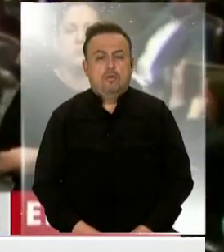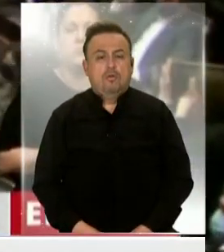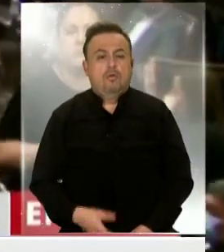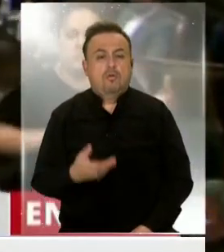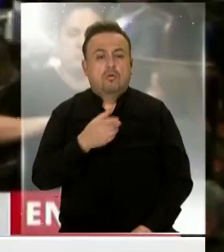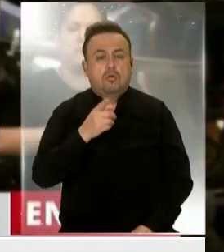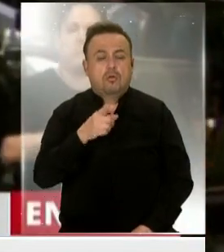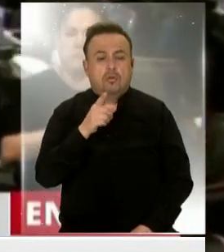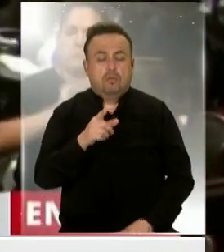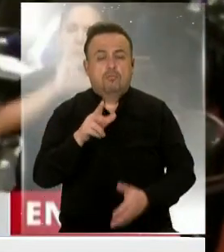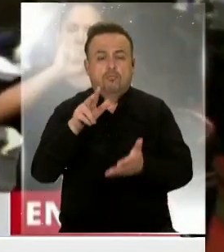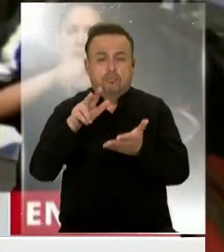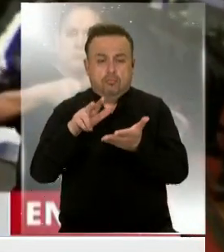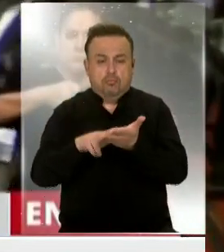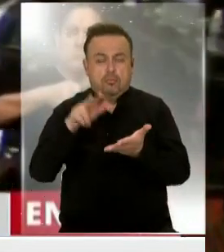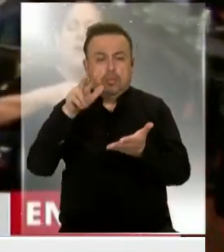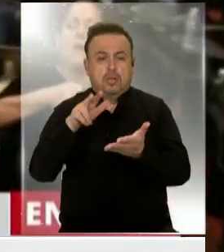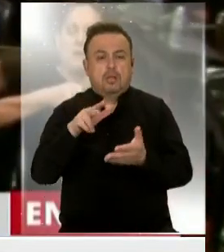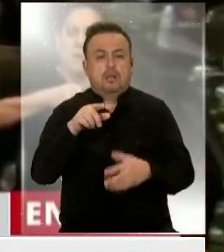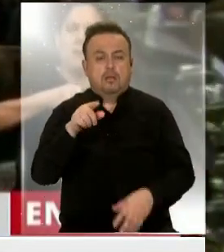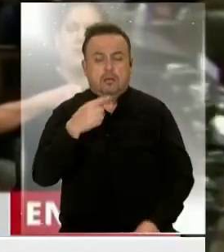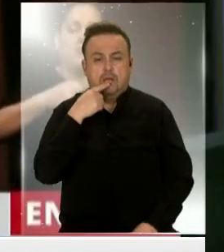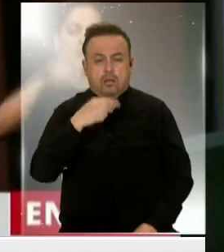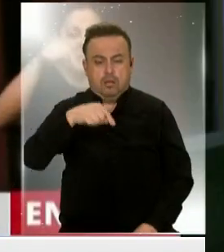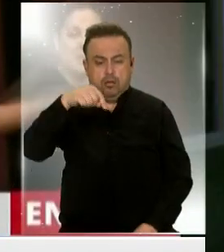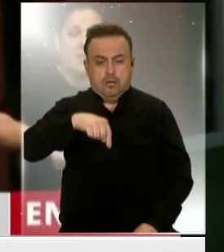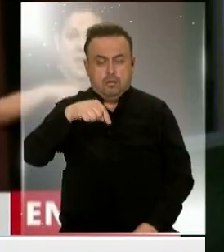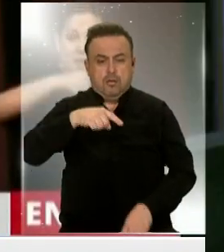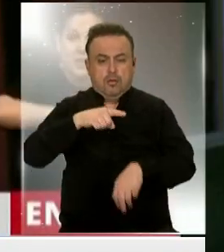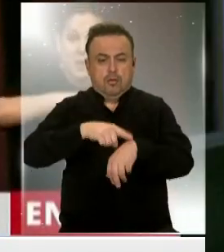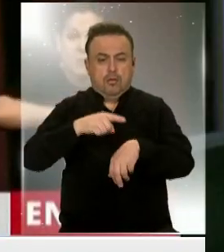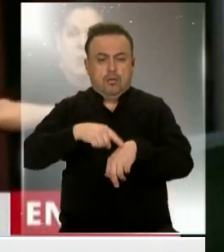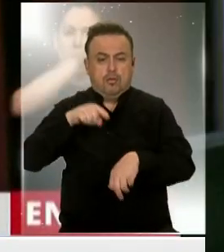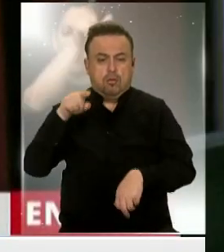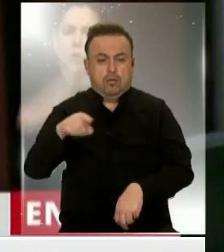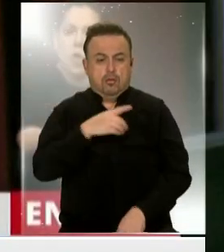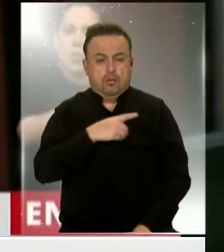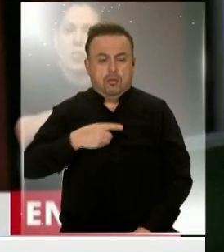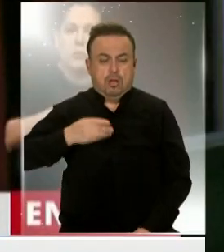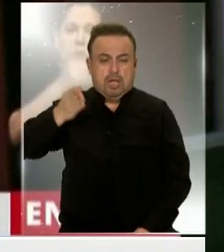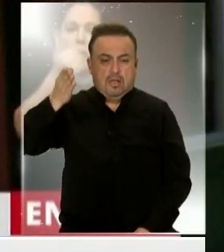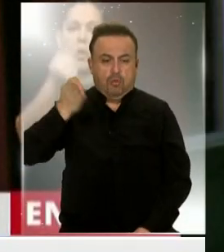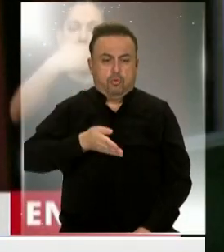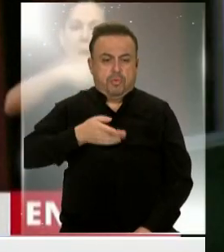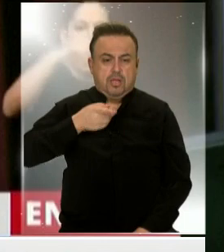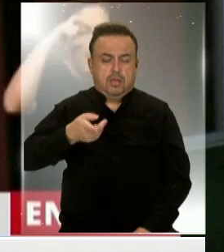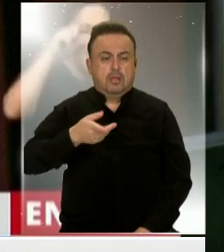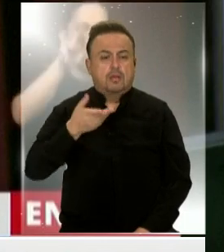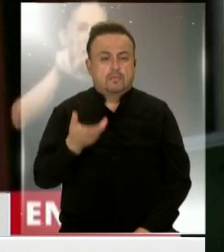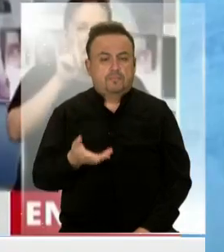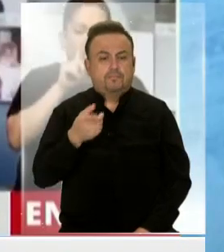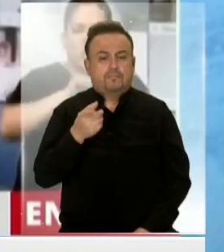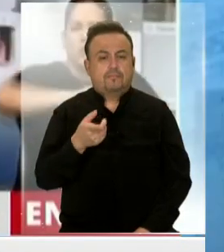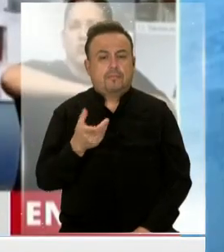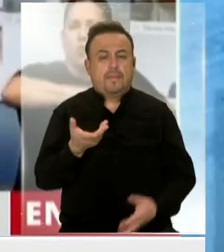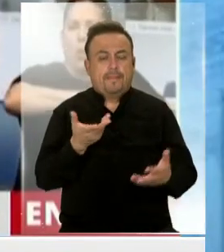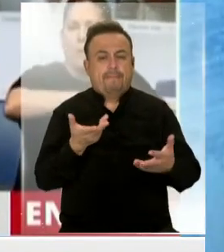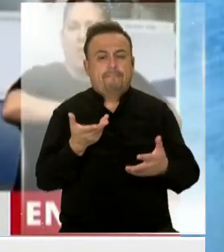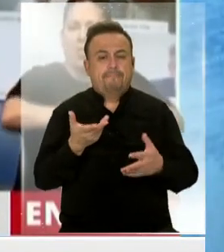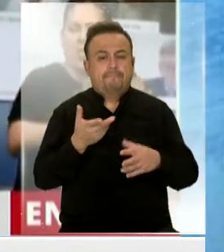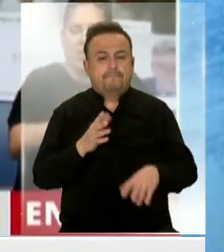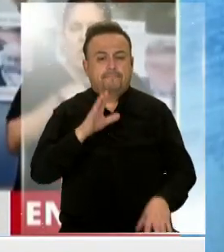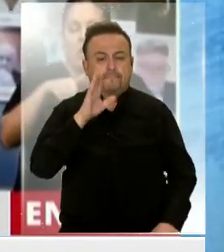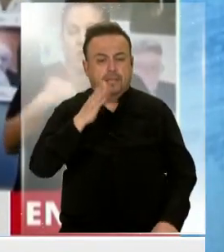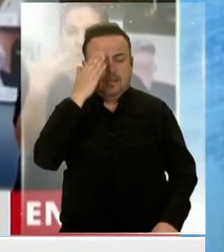Resulta afirmativo, se considera desde este momento suspendido al diputado Ameri y constituida en